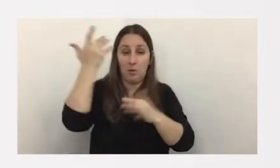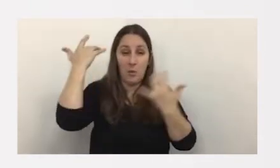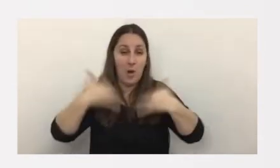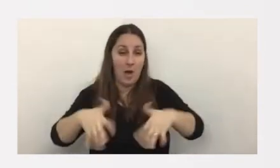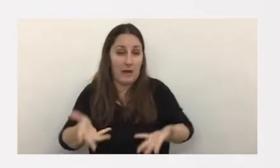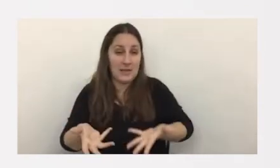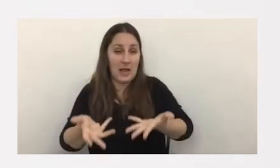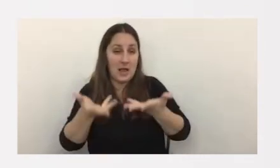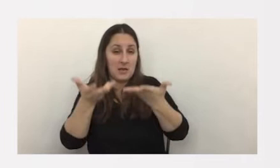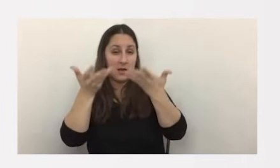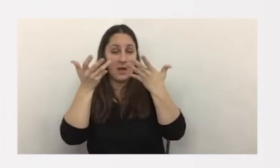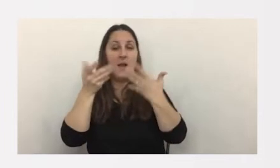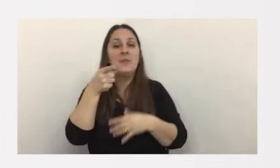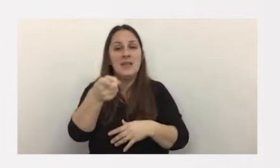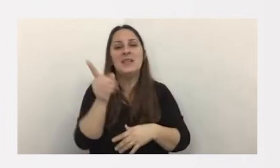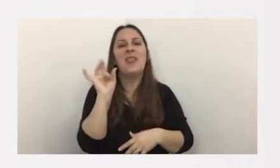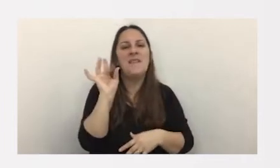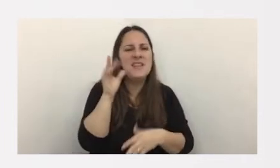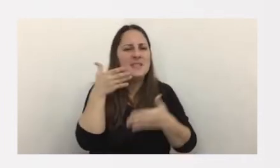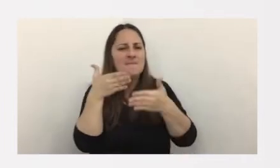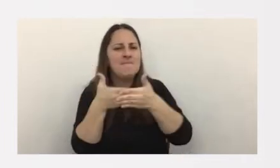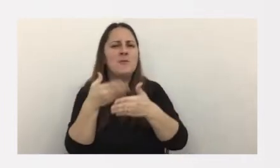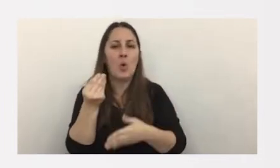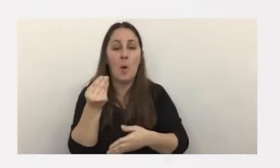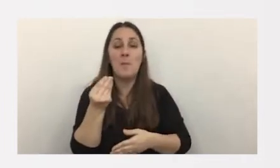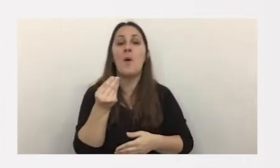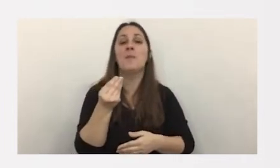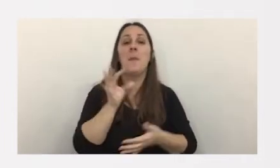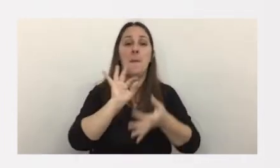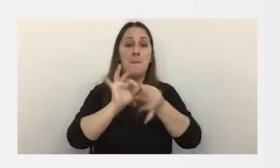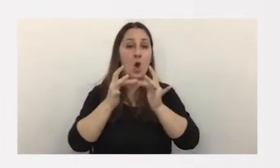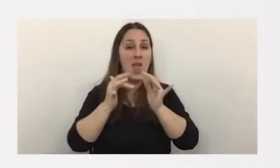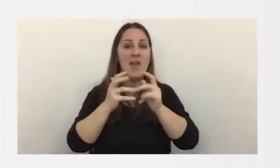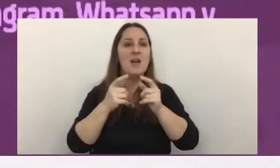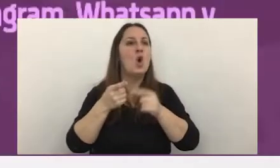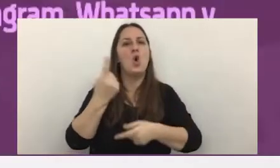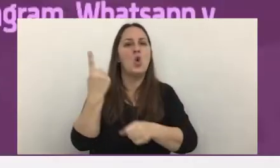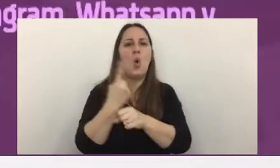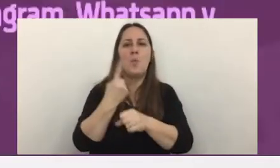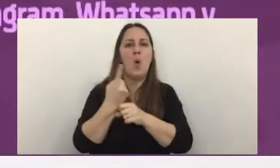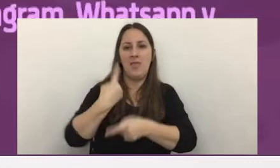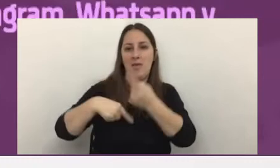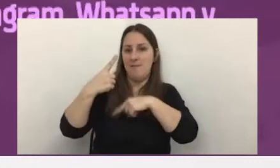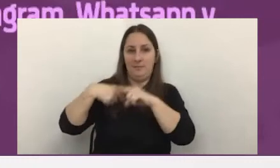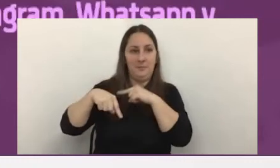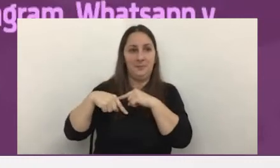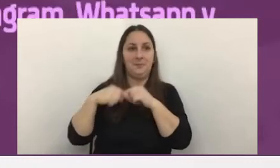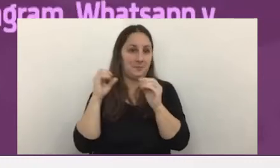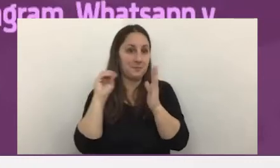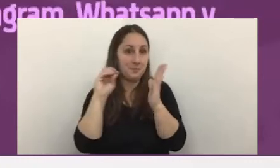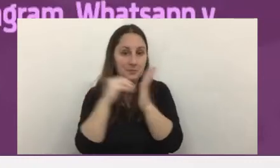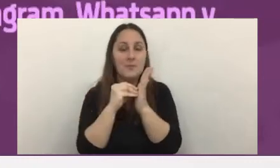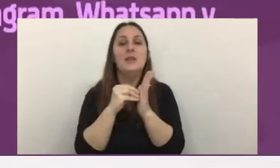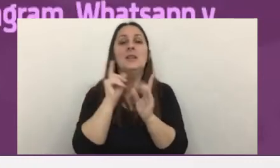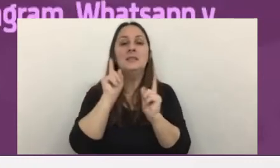la dificultad con esto precisamente tiene que ver con que las criptomonedas son irreversibles e innominadas y lo